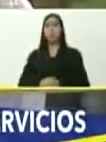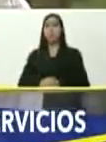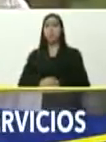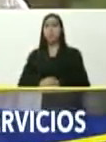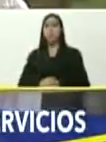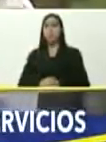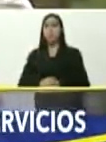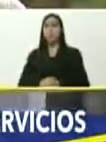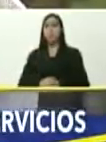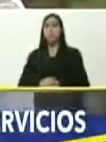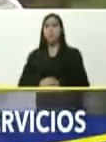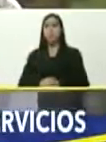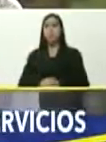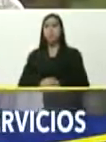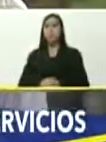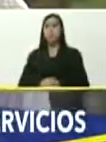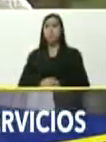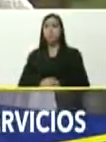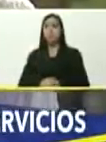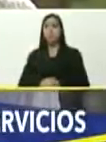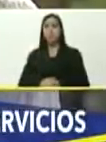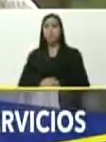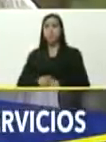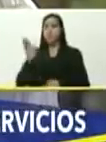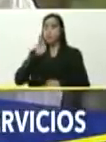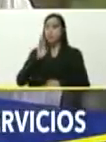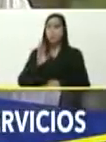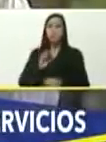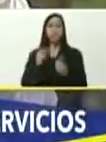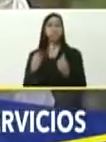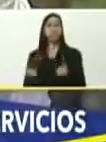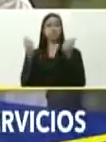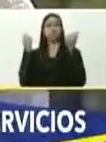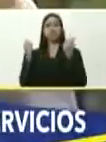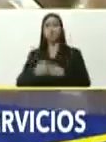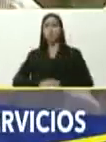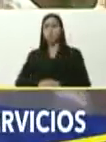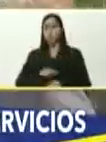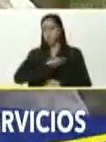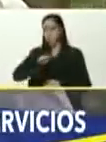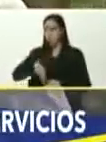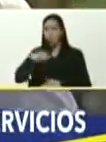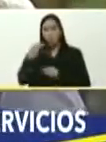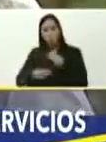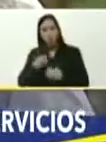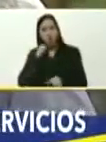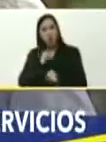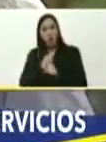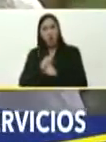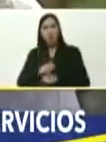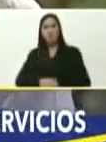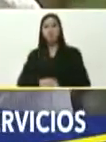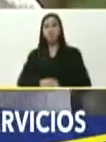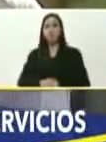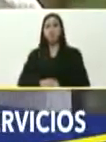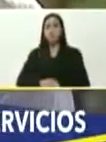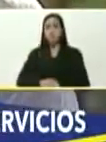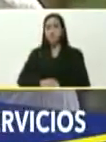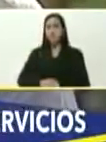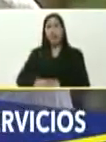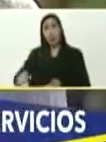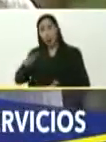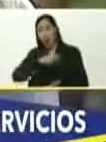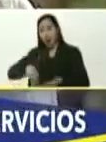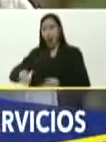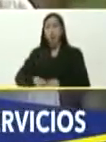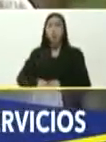ni una, ni una sola montaña, basura, y hemos hecho, lo que usted comentó aquí, en la Redoma de Petales, cuando la Redoma de Petales,